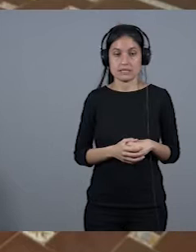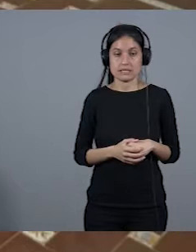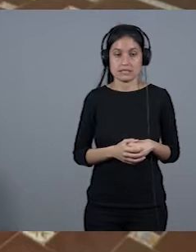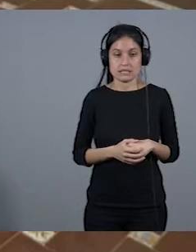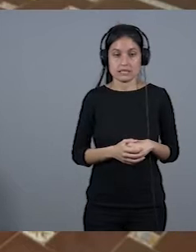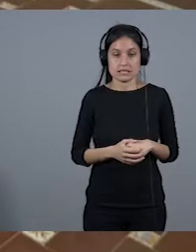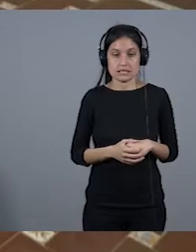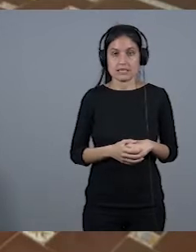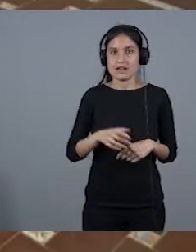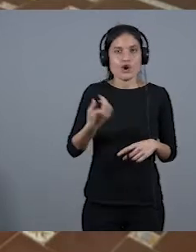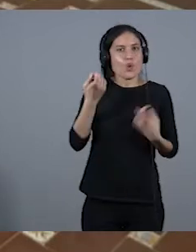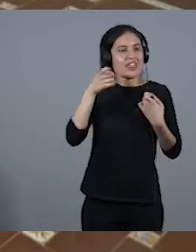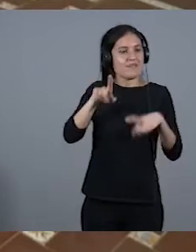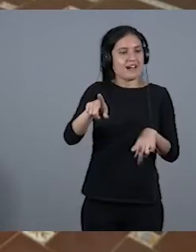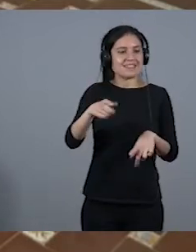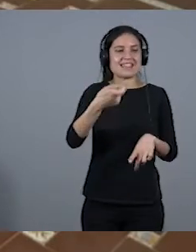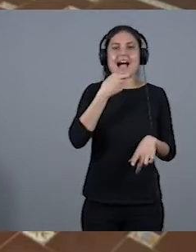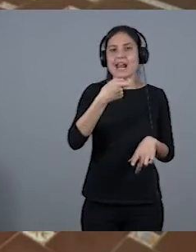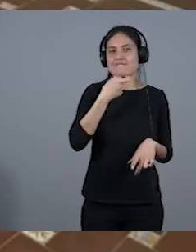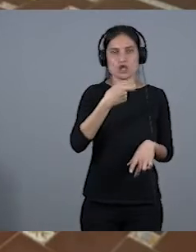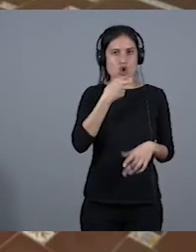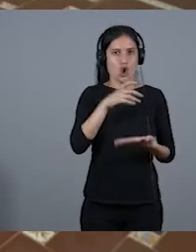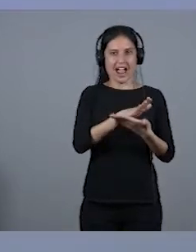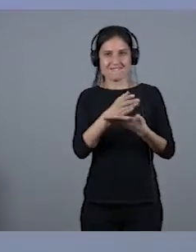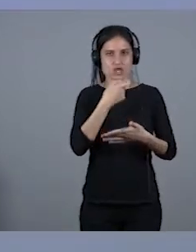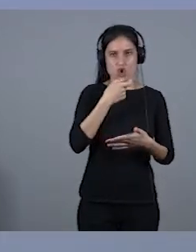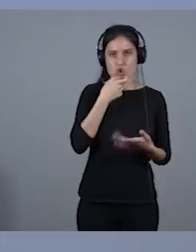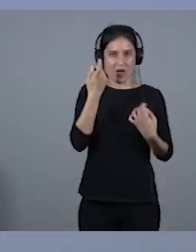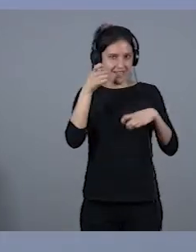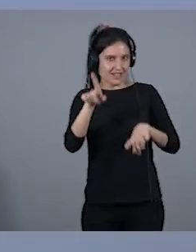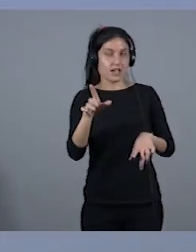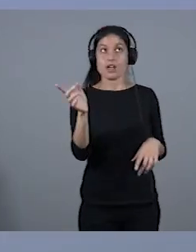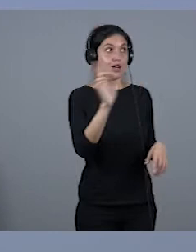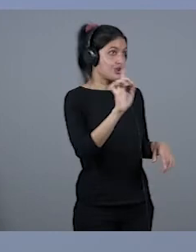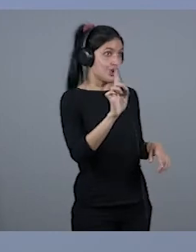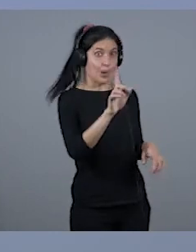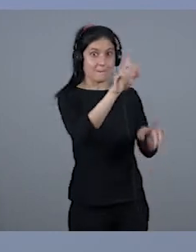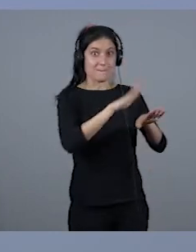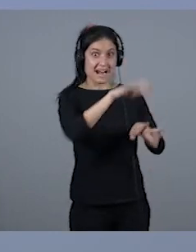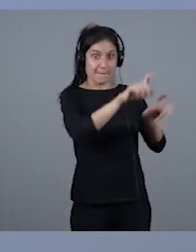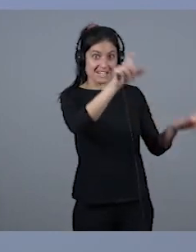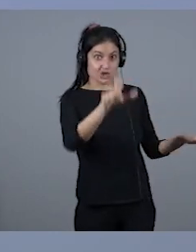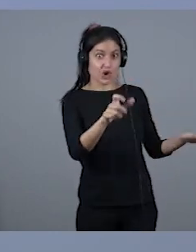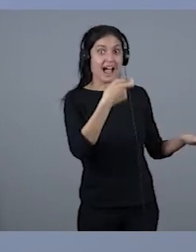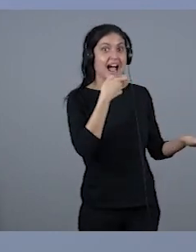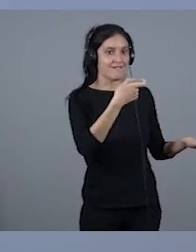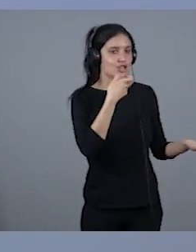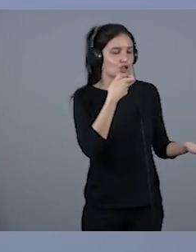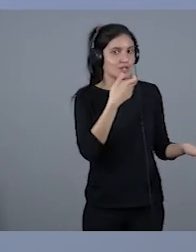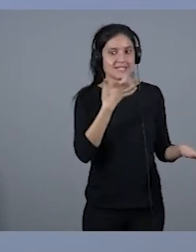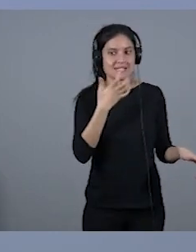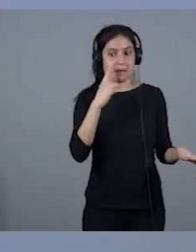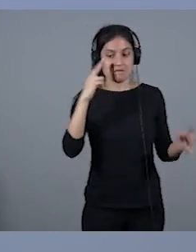o sea, yo creo que fue, a los árbitros les venía genial que yo fuera, porque era el punto de